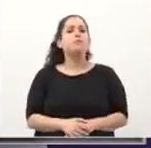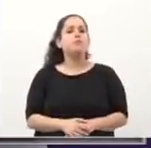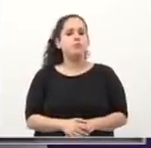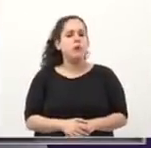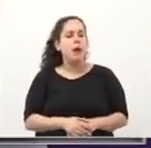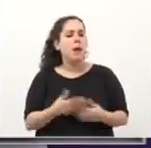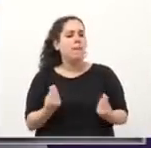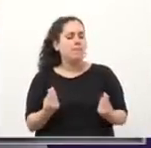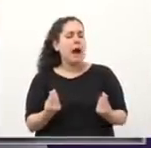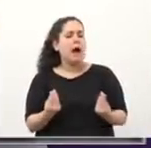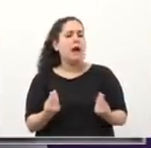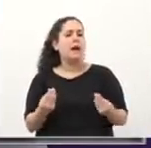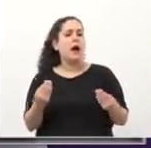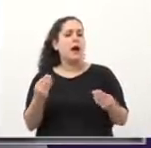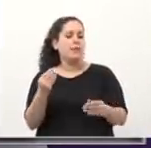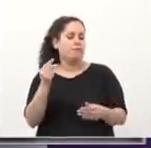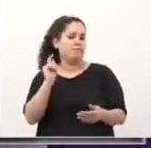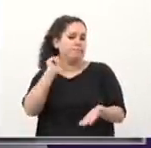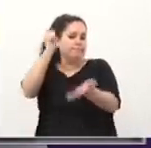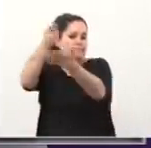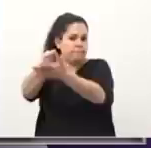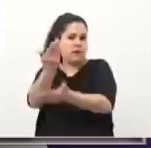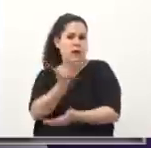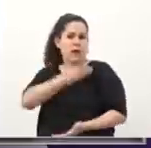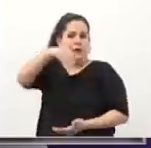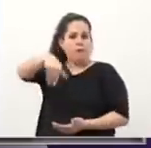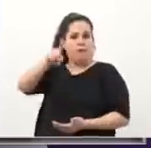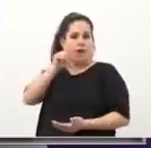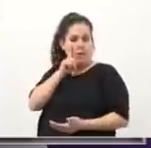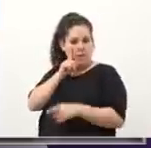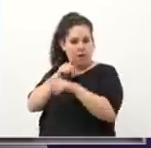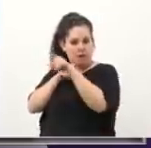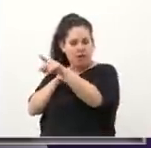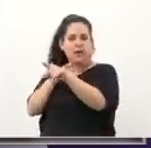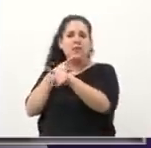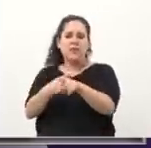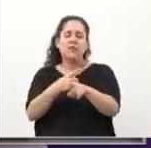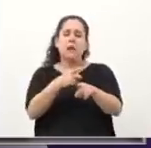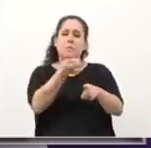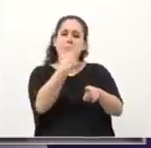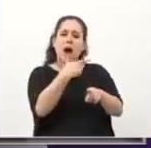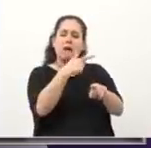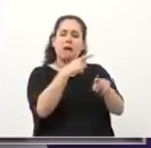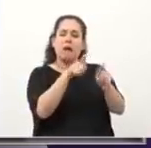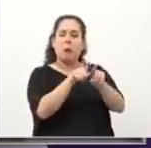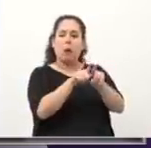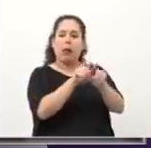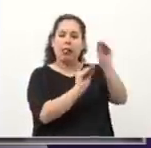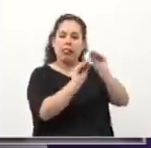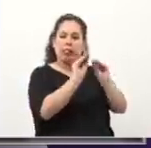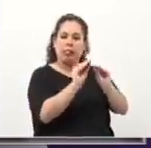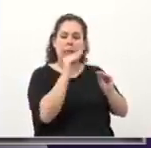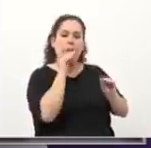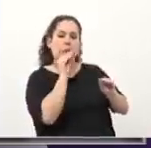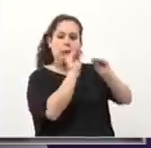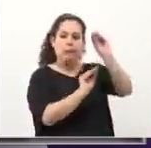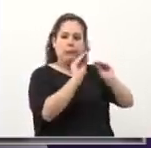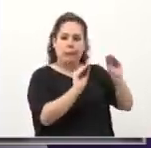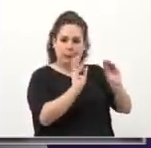cumplir con el Fondo Monetario Internacional, Macri sacó gastos como sea. Entre ellos, por ejemplo, la factura de los